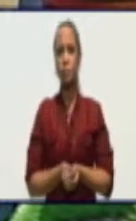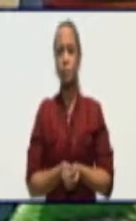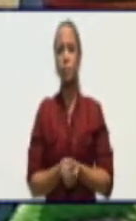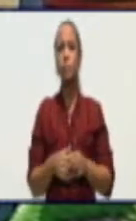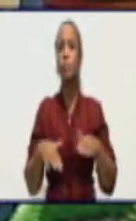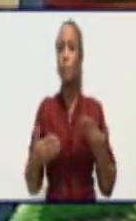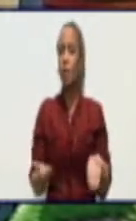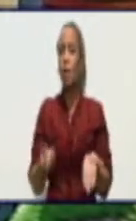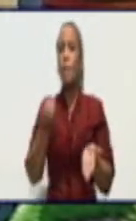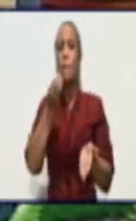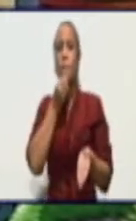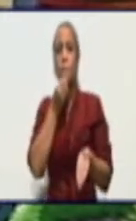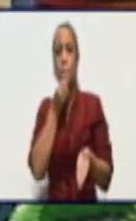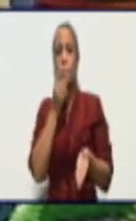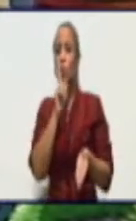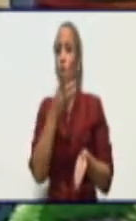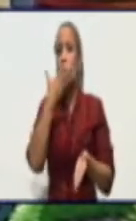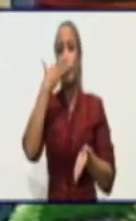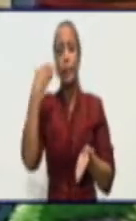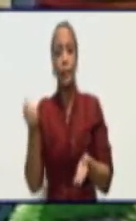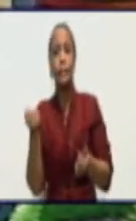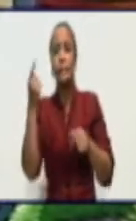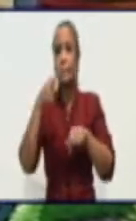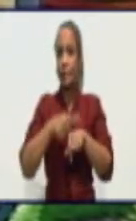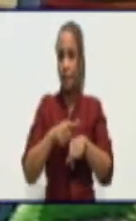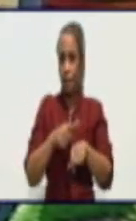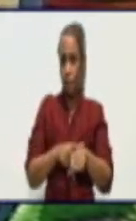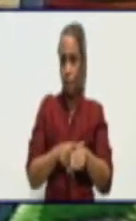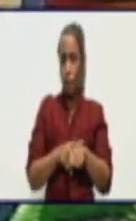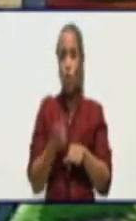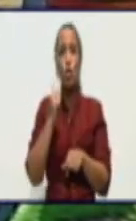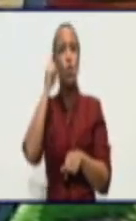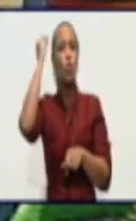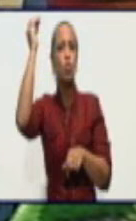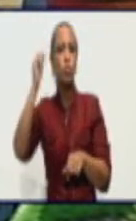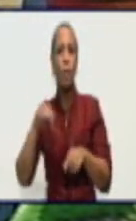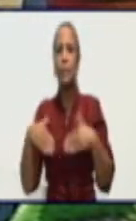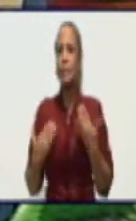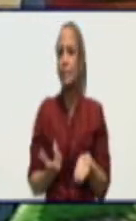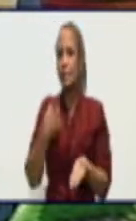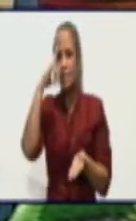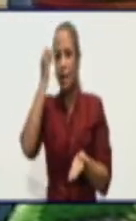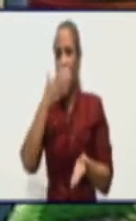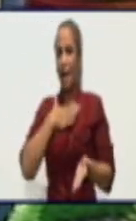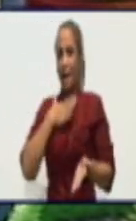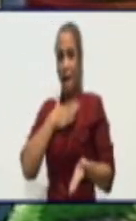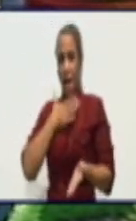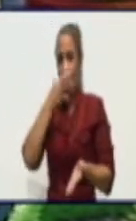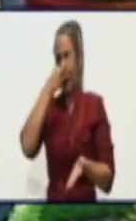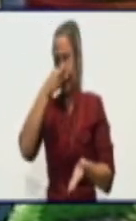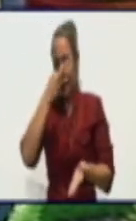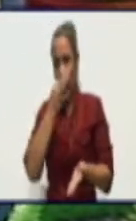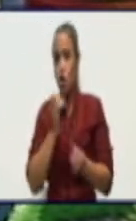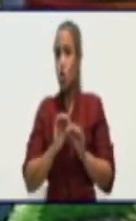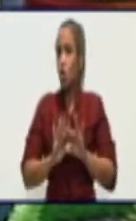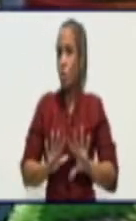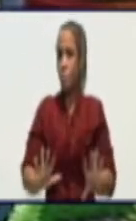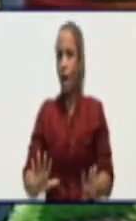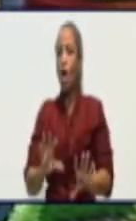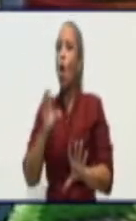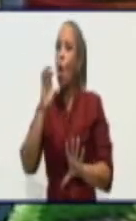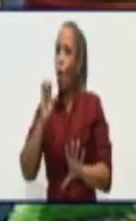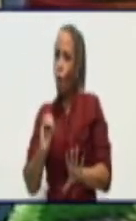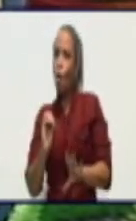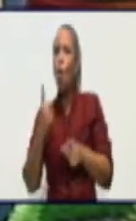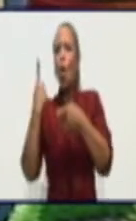tema de no perder tiempo y usted no sabe si era un catarro común o era desdichadamente una de esas